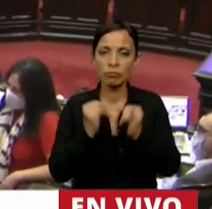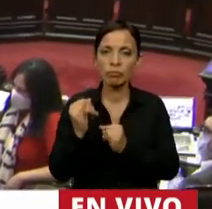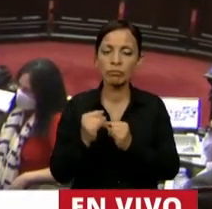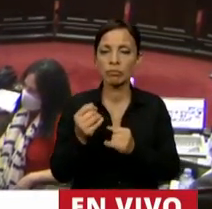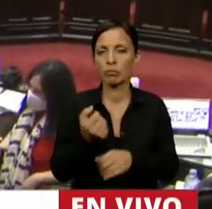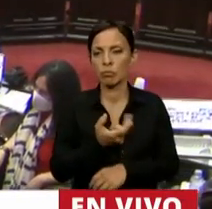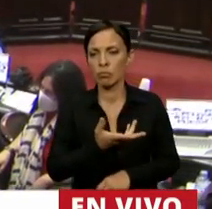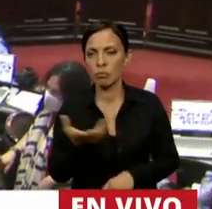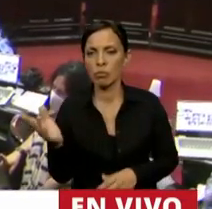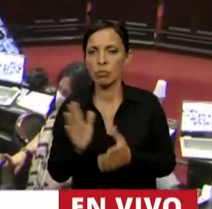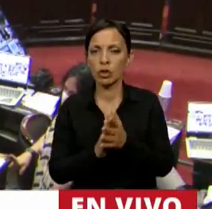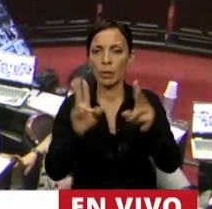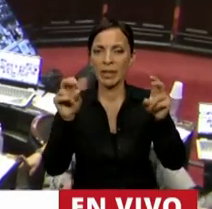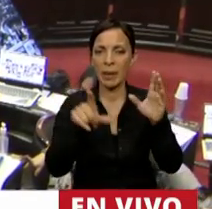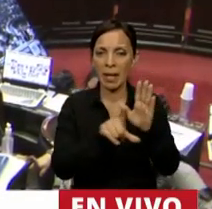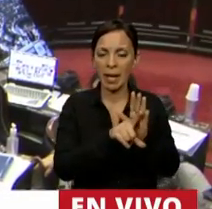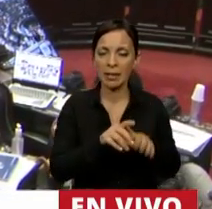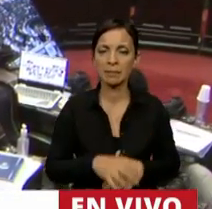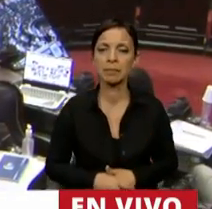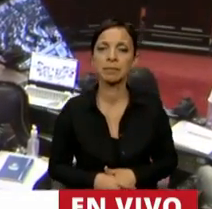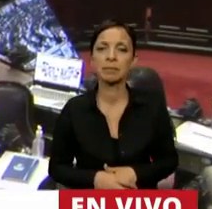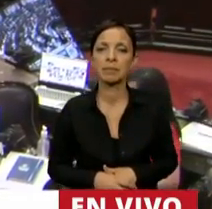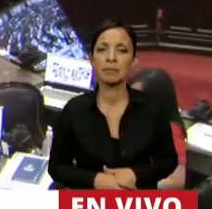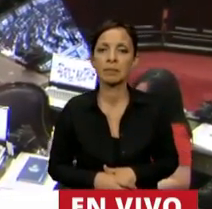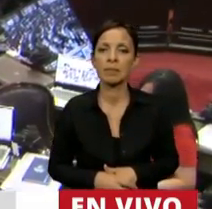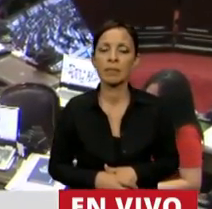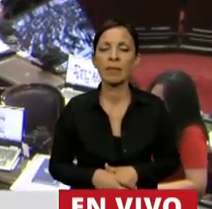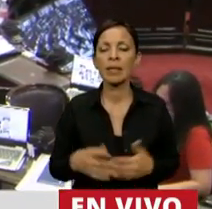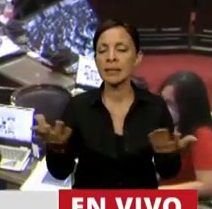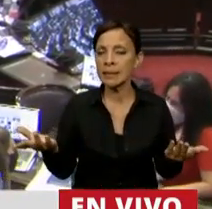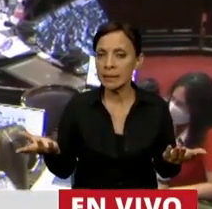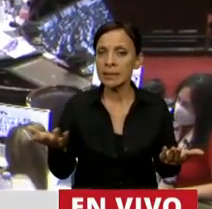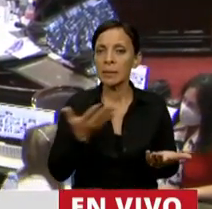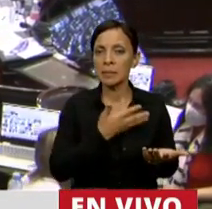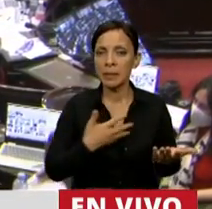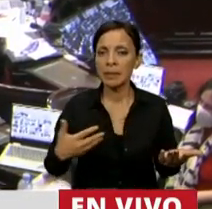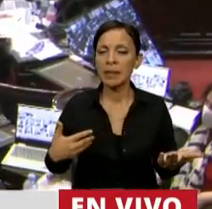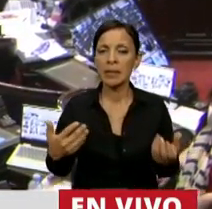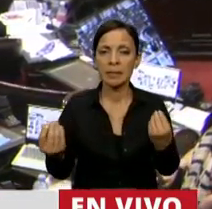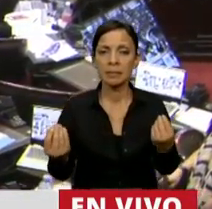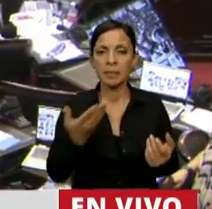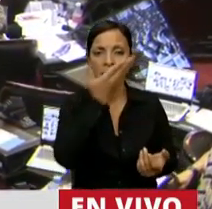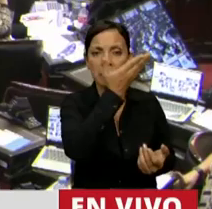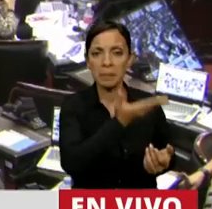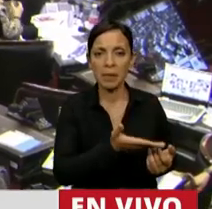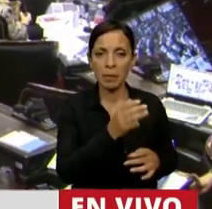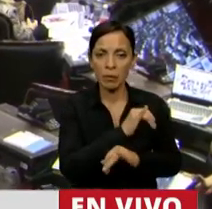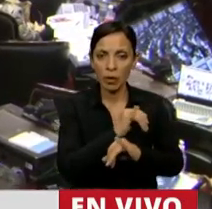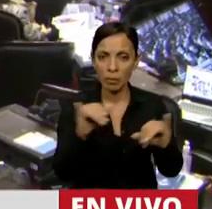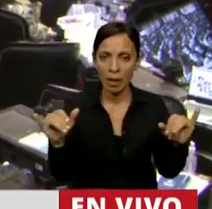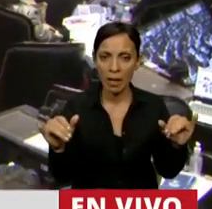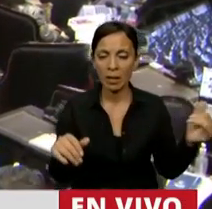abundantes en materia legal. Señor Presidente, el miembro informante al pasar